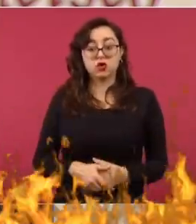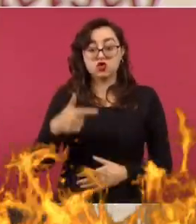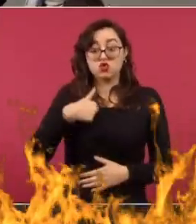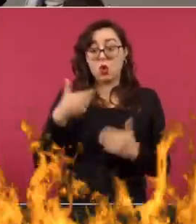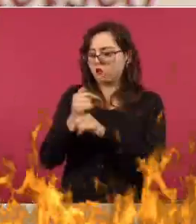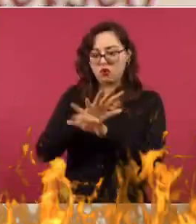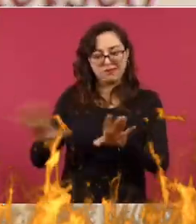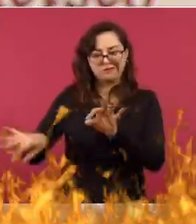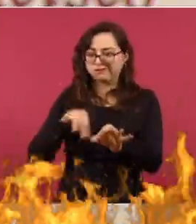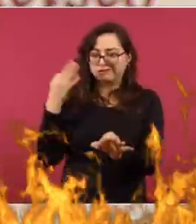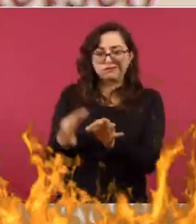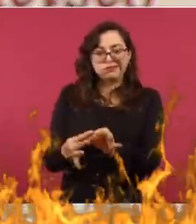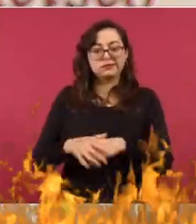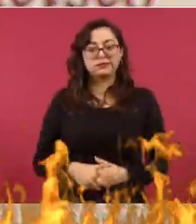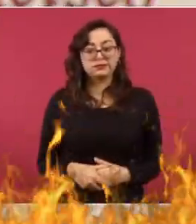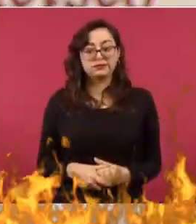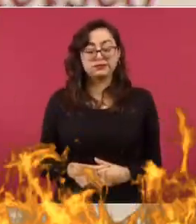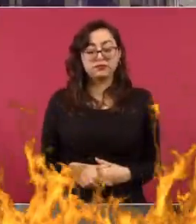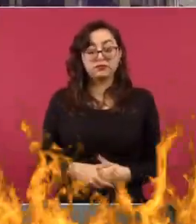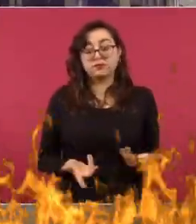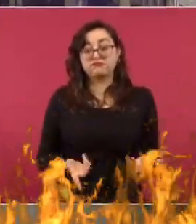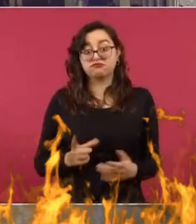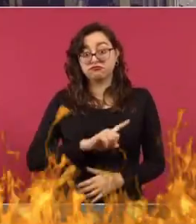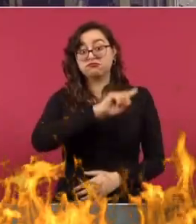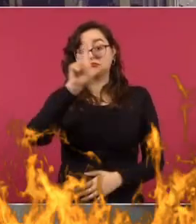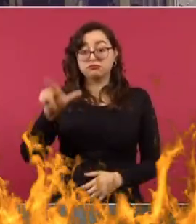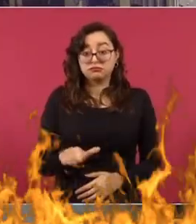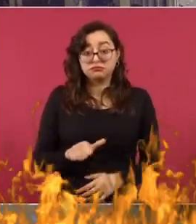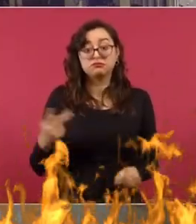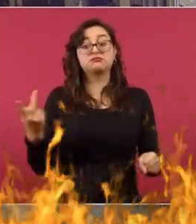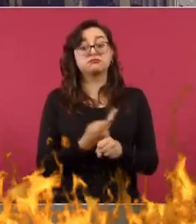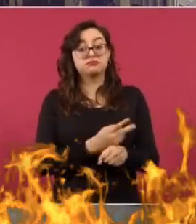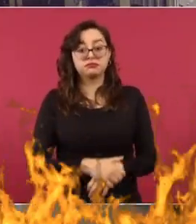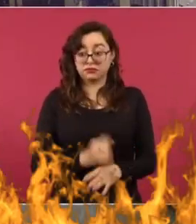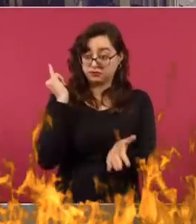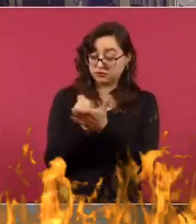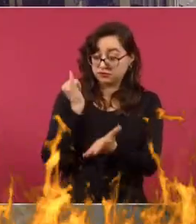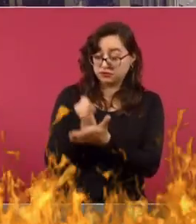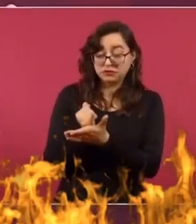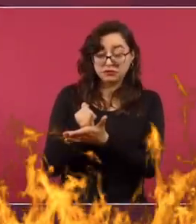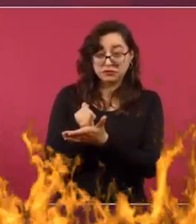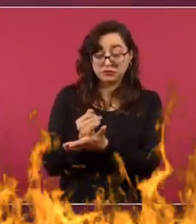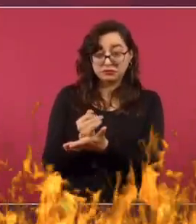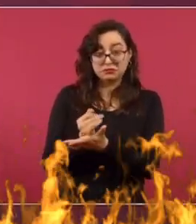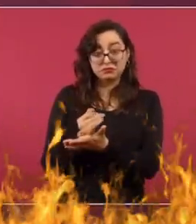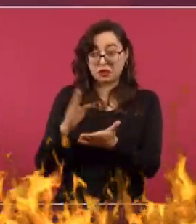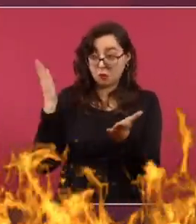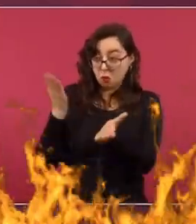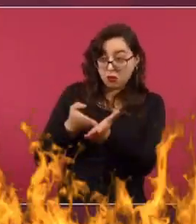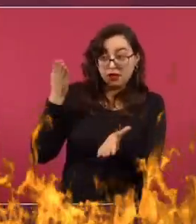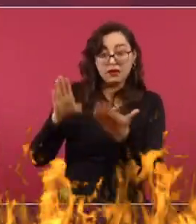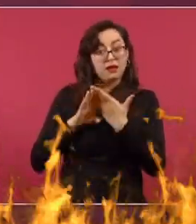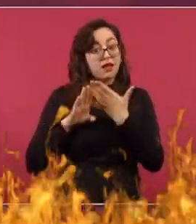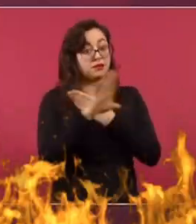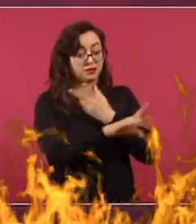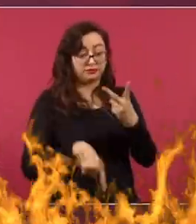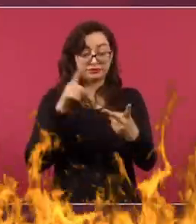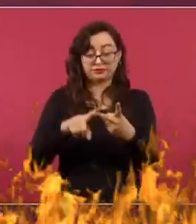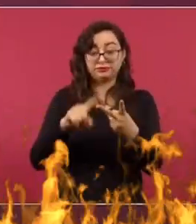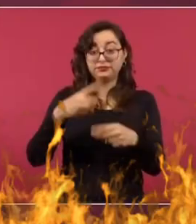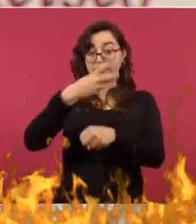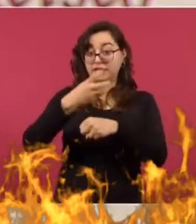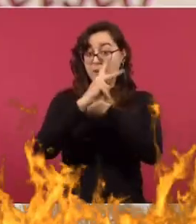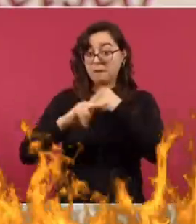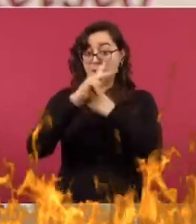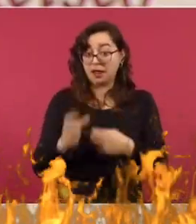se le informamos al Senado. ¿Qué se logró al final de esto? No tuvimos los aranceles y no tuvimos el tercer país seguro. Ella, en cambio, ya les había dicho